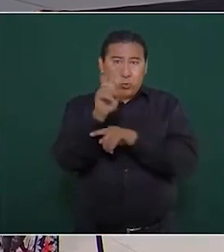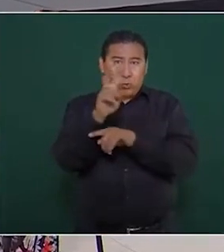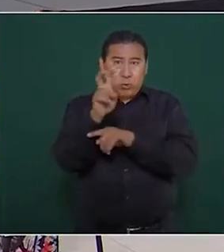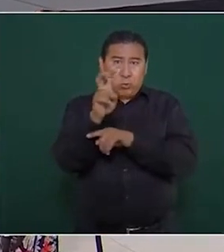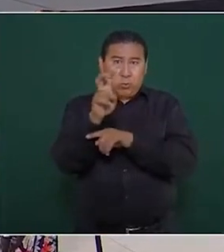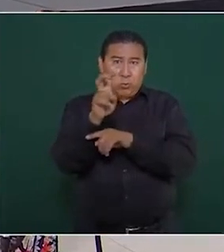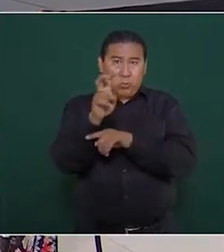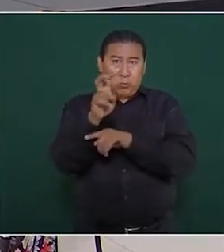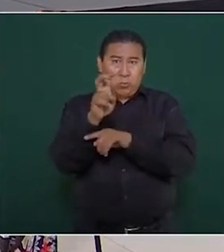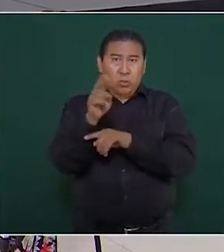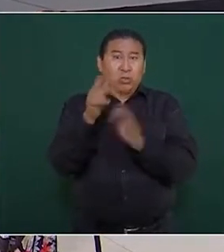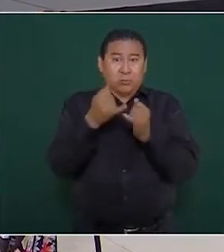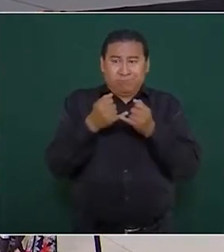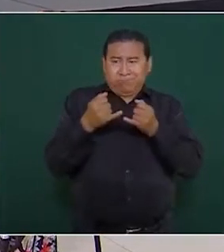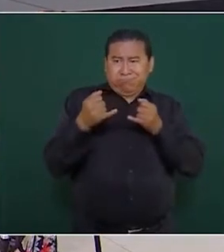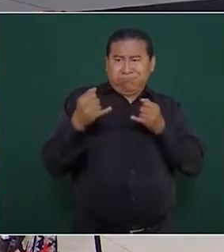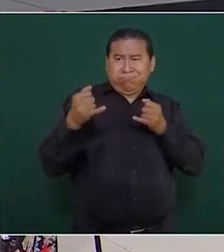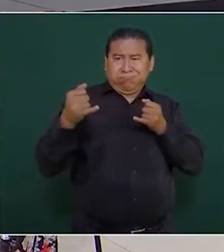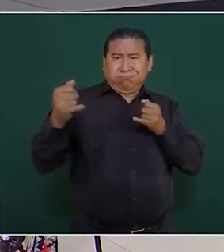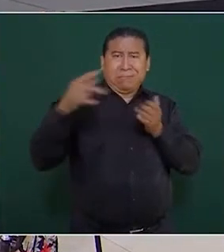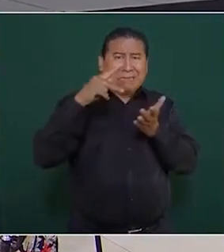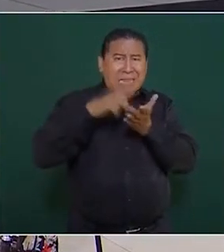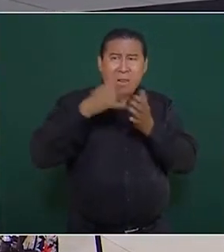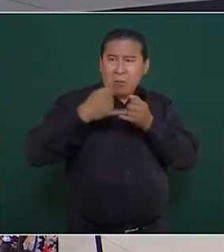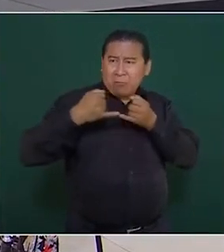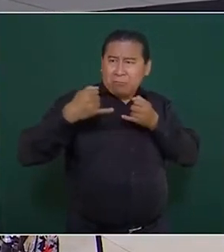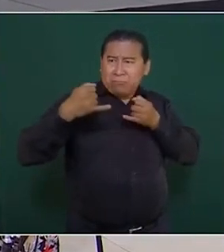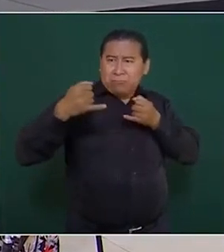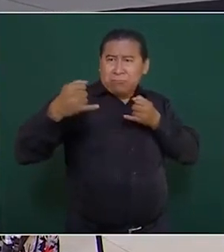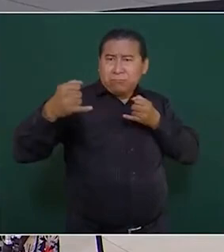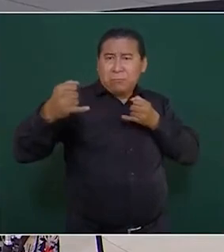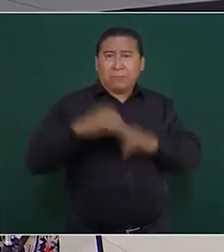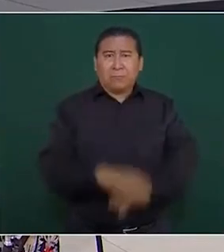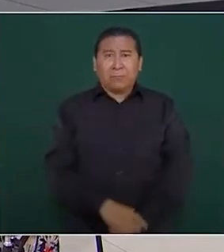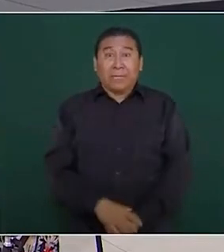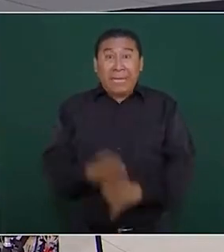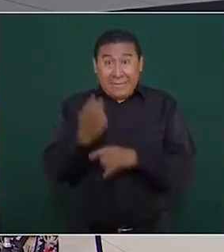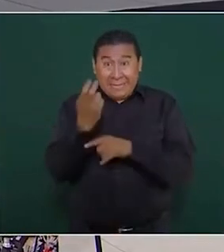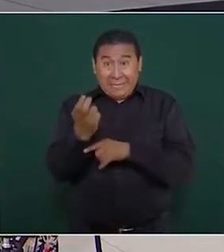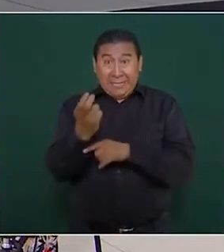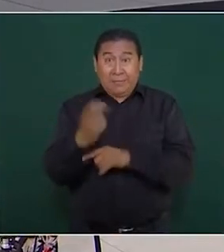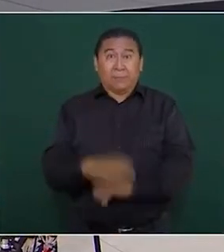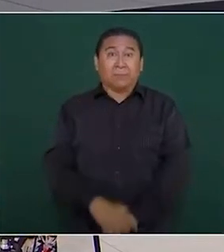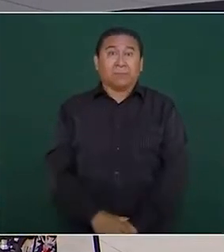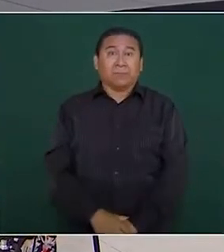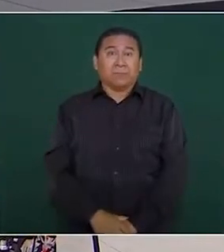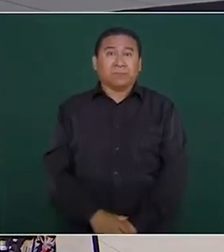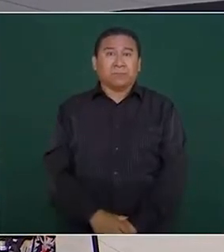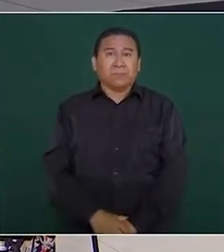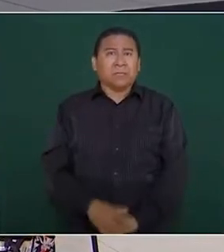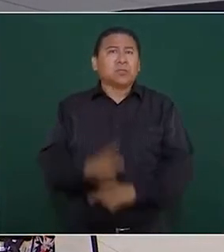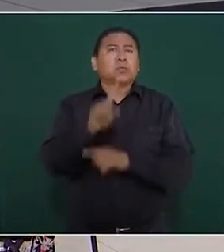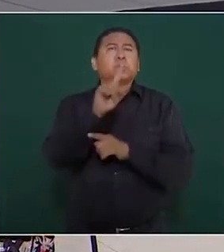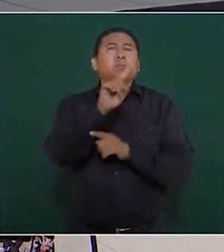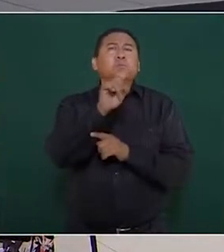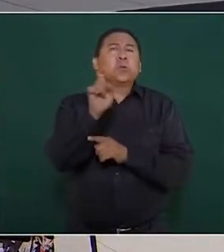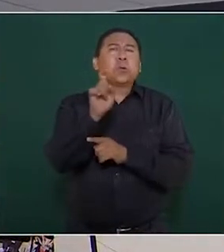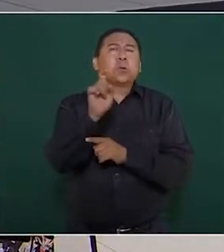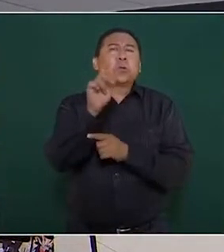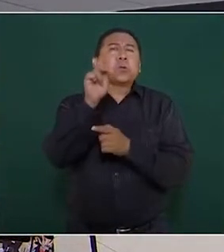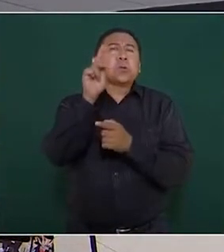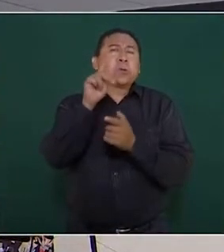kilómetros, un poco más. Y este tramo son 100 kilómetros